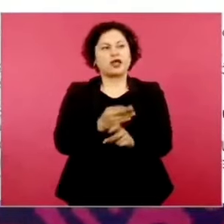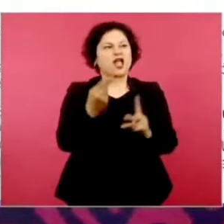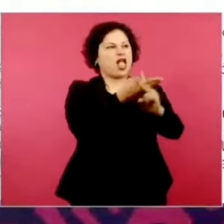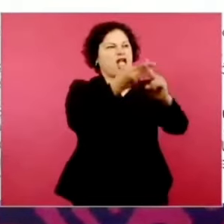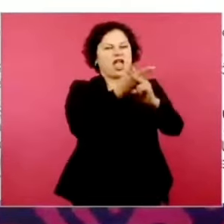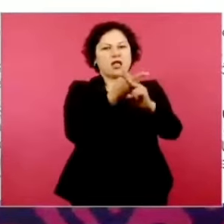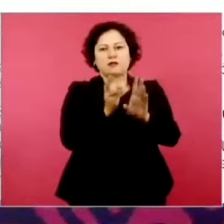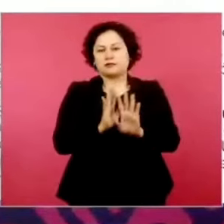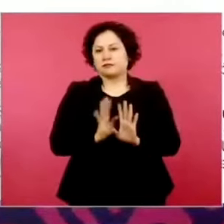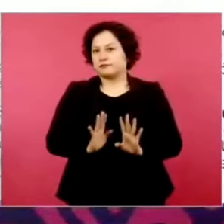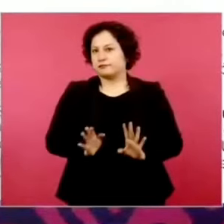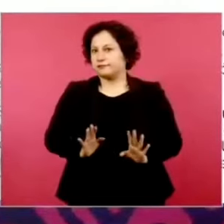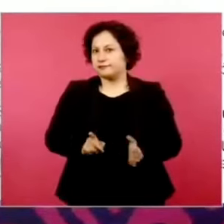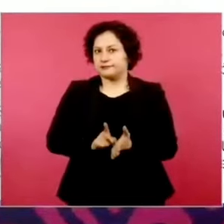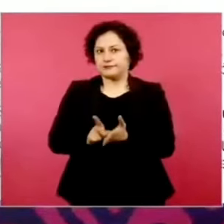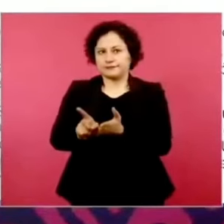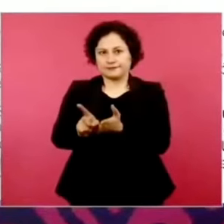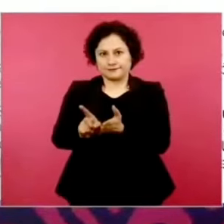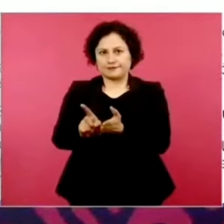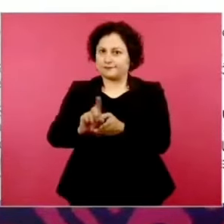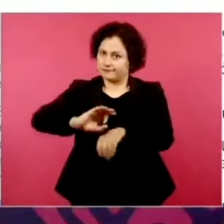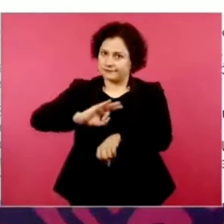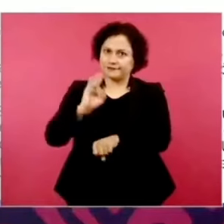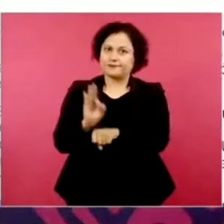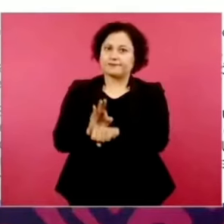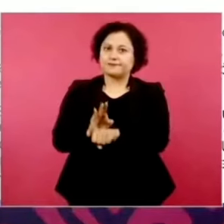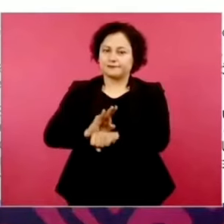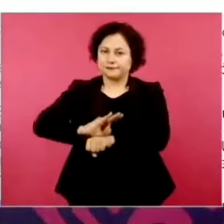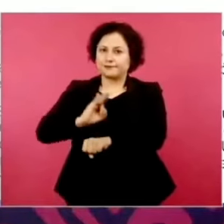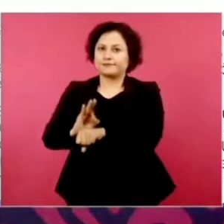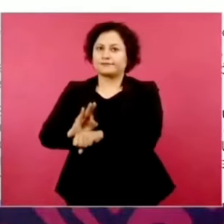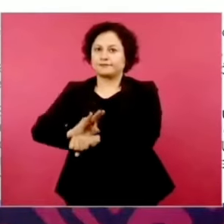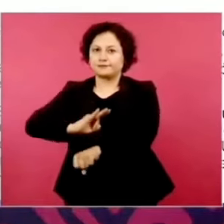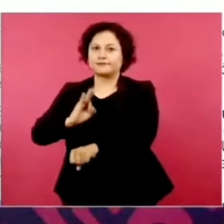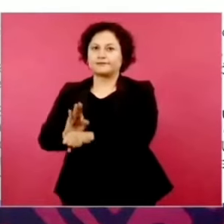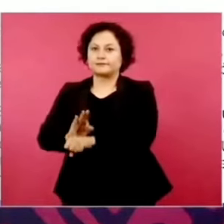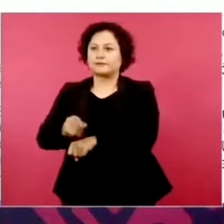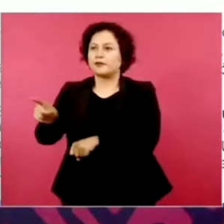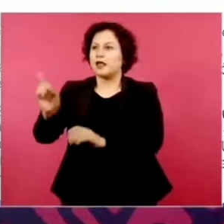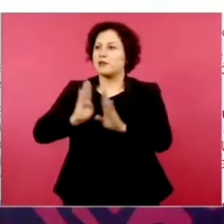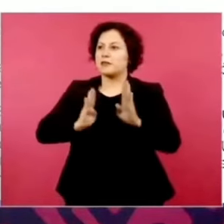y de uso controlado de la fuerza.